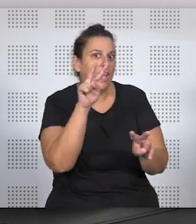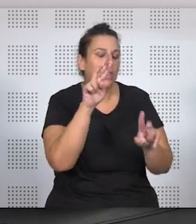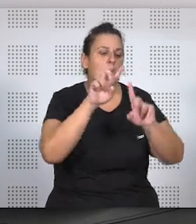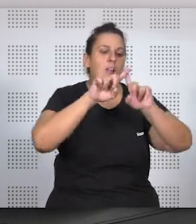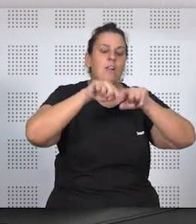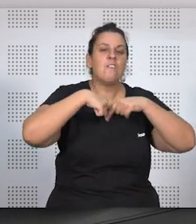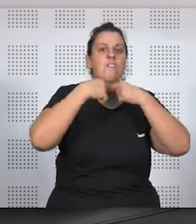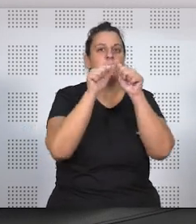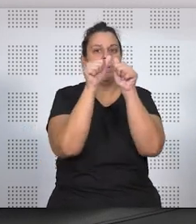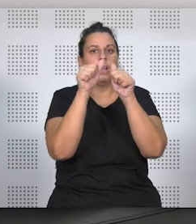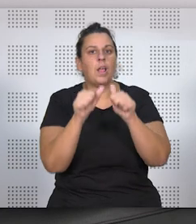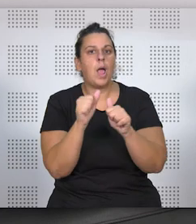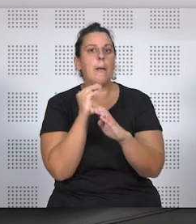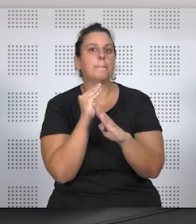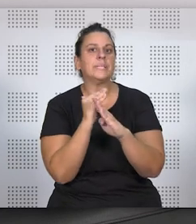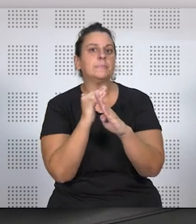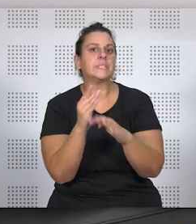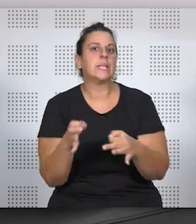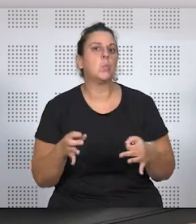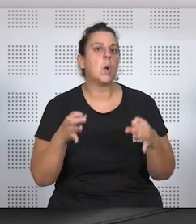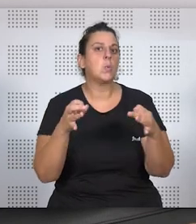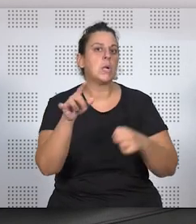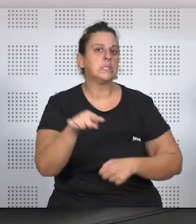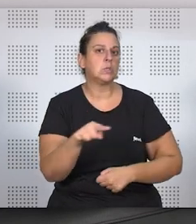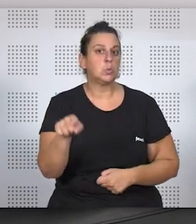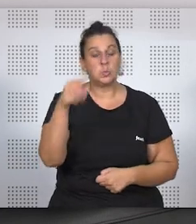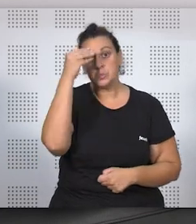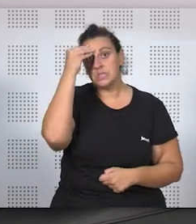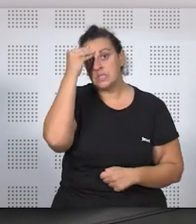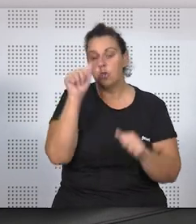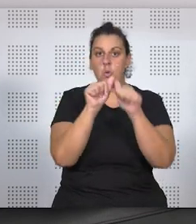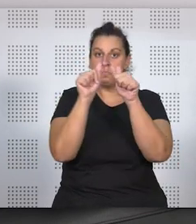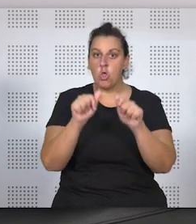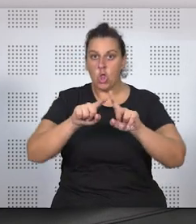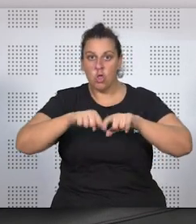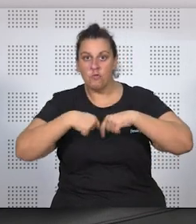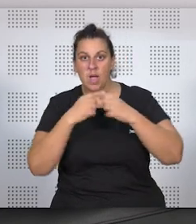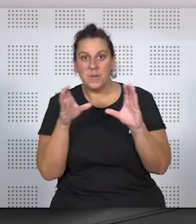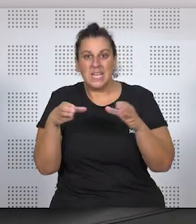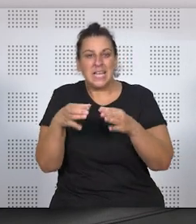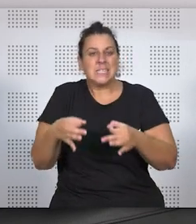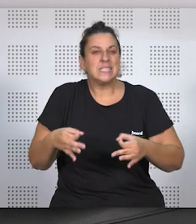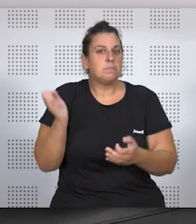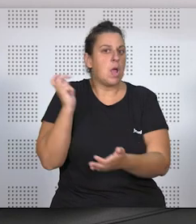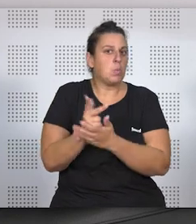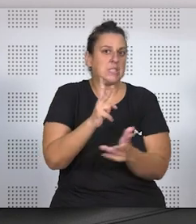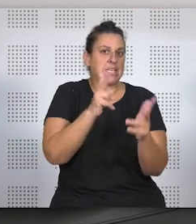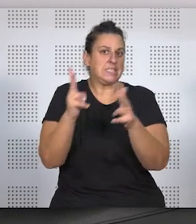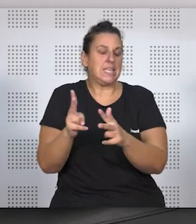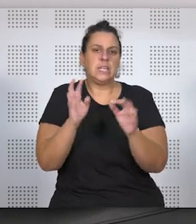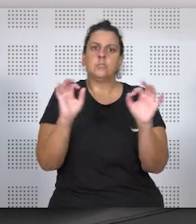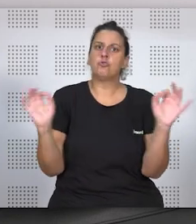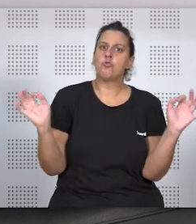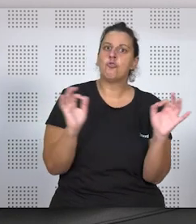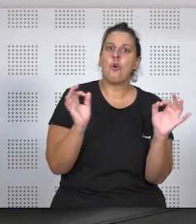familia. ¿Tú has percibido que hay algún patrón, algún modelo familiar por el que se apueste, o por el